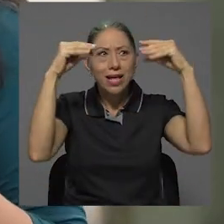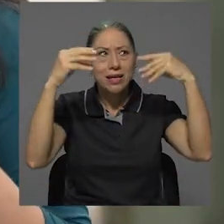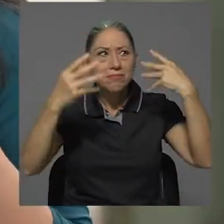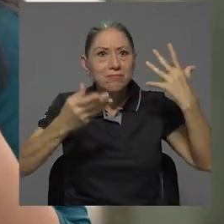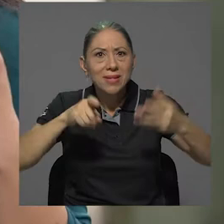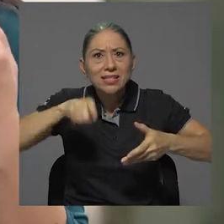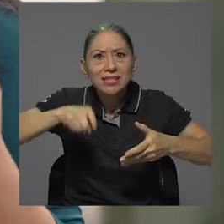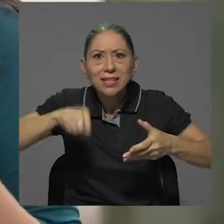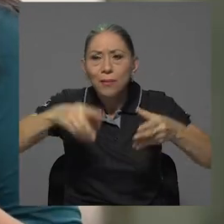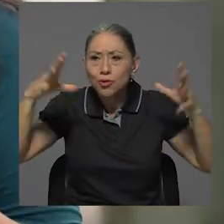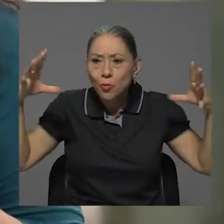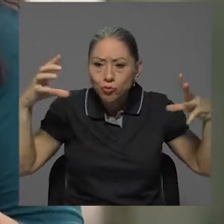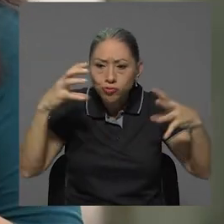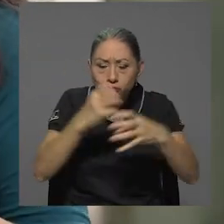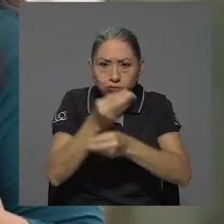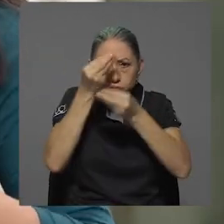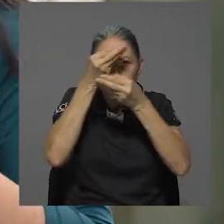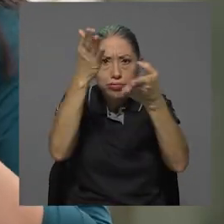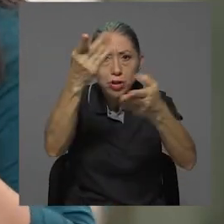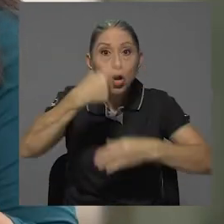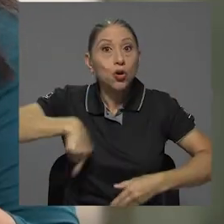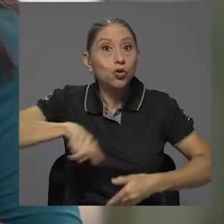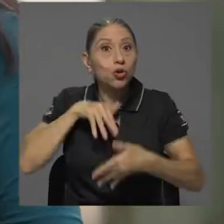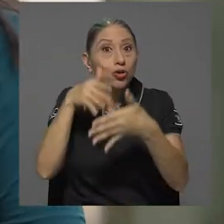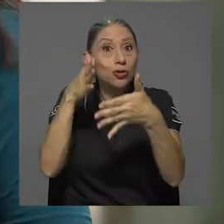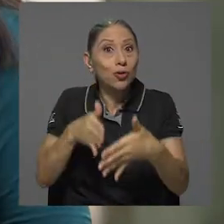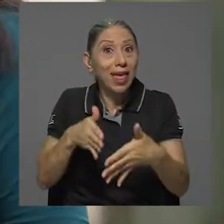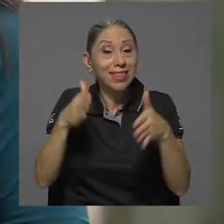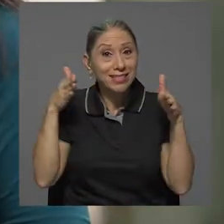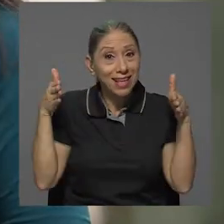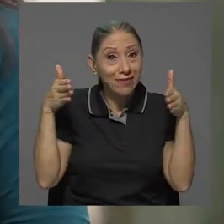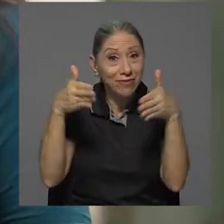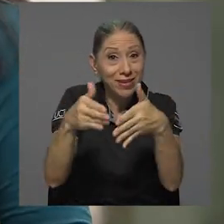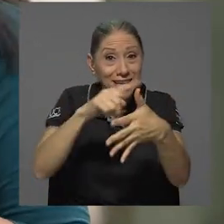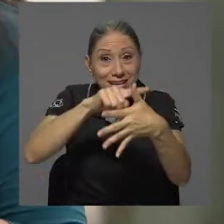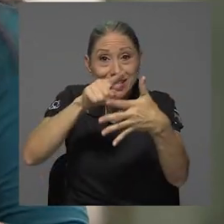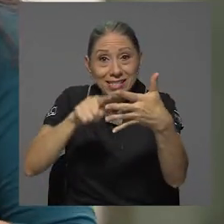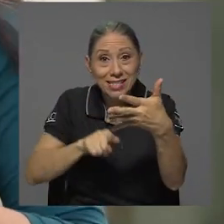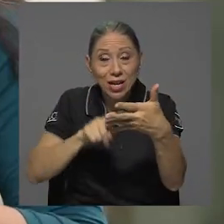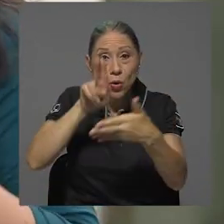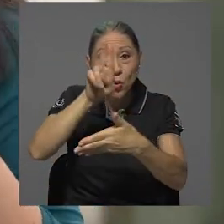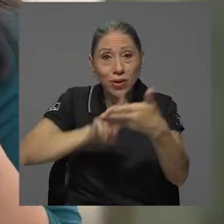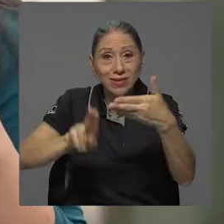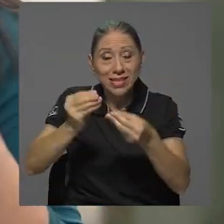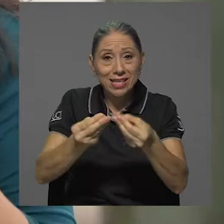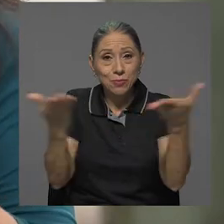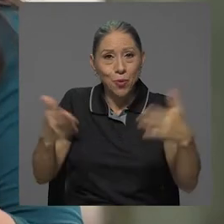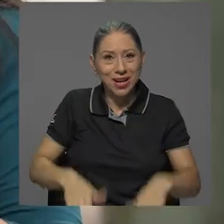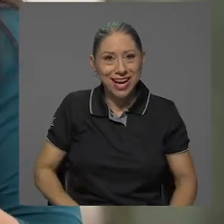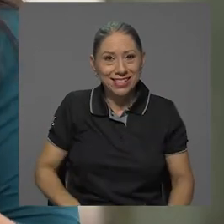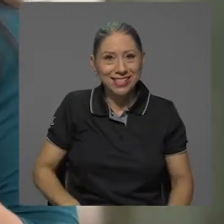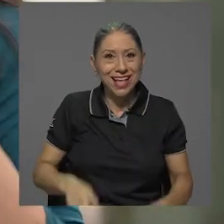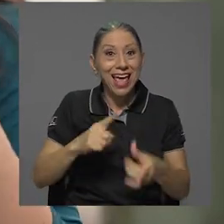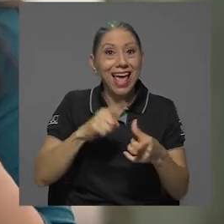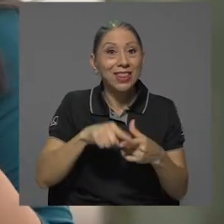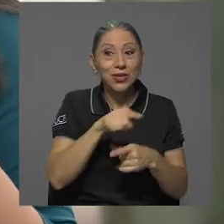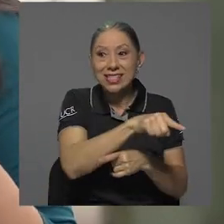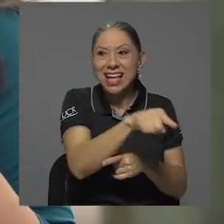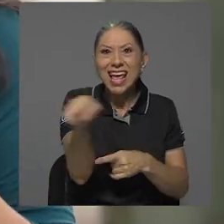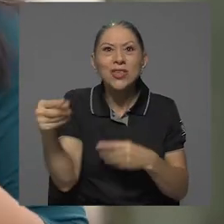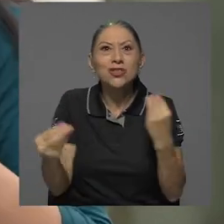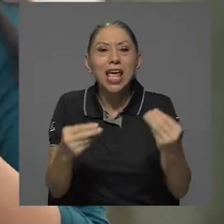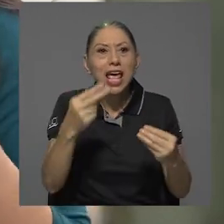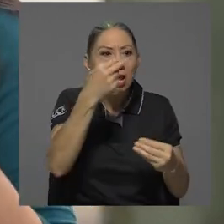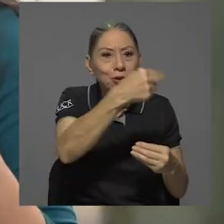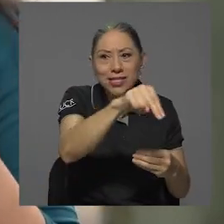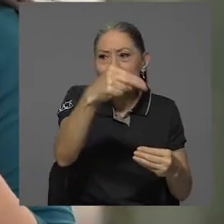vemos como una comunidad estudiantil que se enfoca en las cinco universidades públicas. Entonces, esta comunidad lo que hace es pasar estas noticias